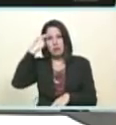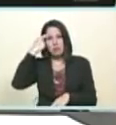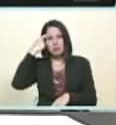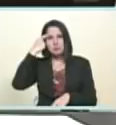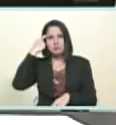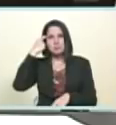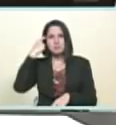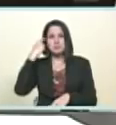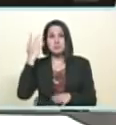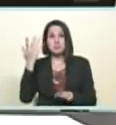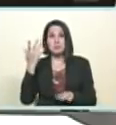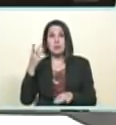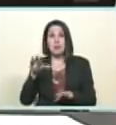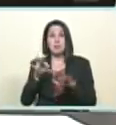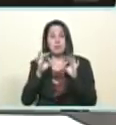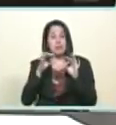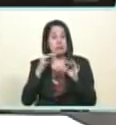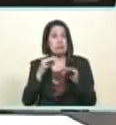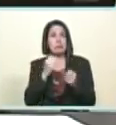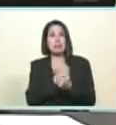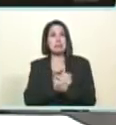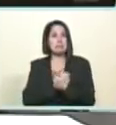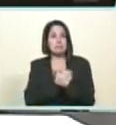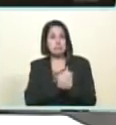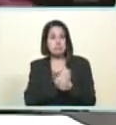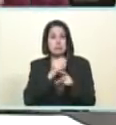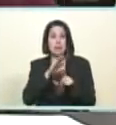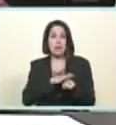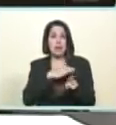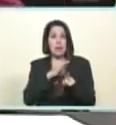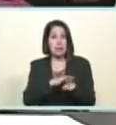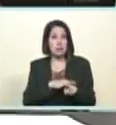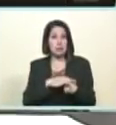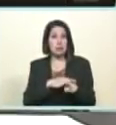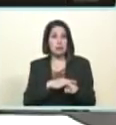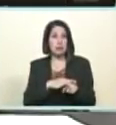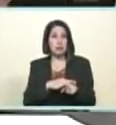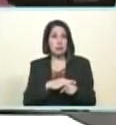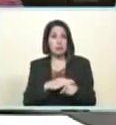y en su humildad que asumimos su ética